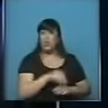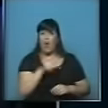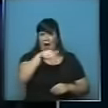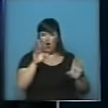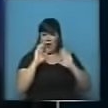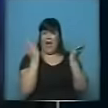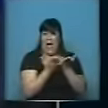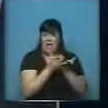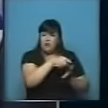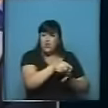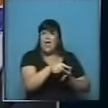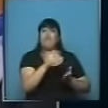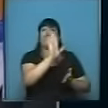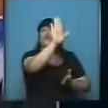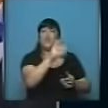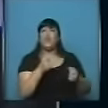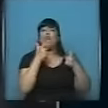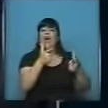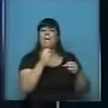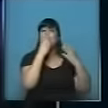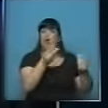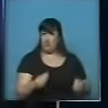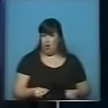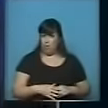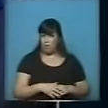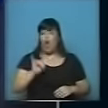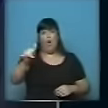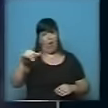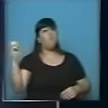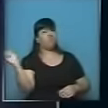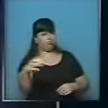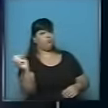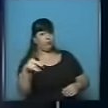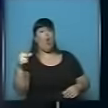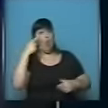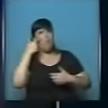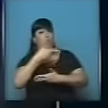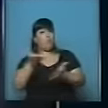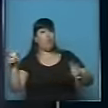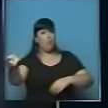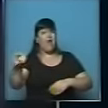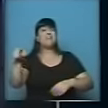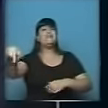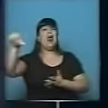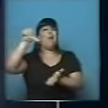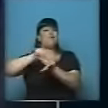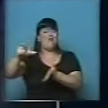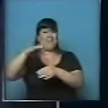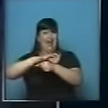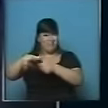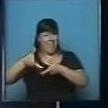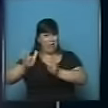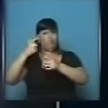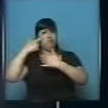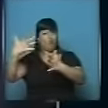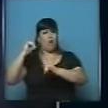cuestionado, no hay ninguna duda, lo ha dicho públicamente, lo dijo en su ciudad natal, lo dijo su